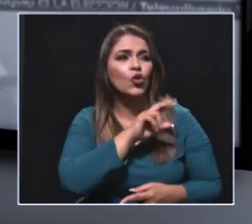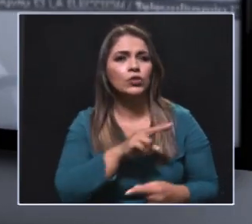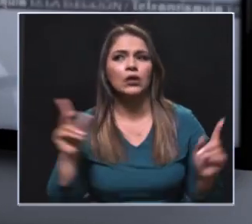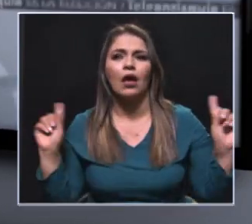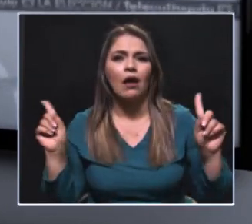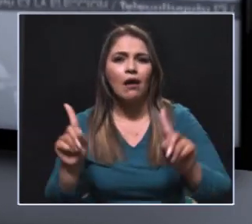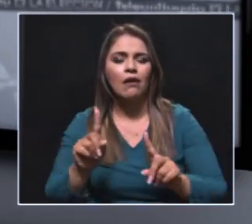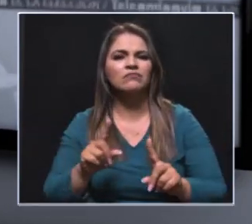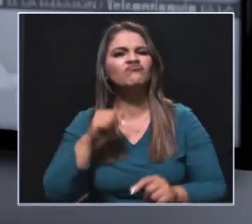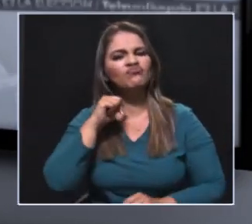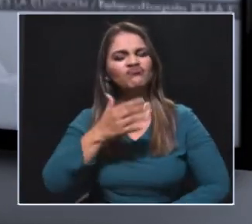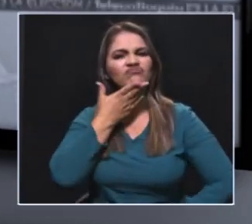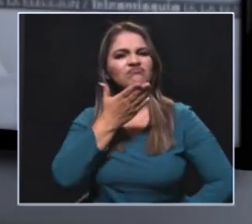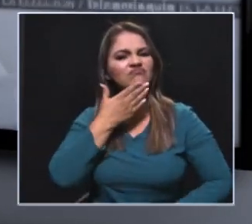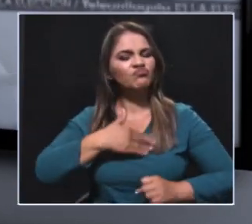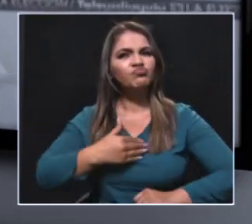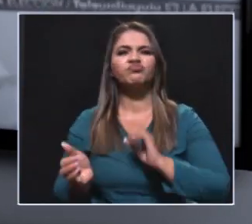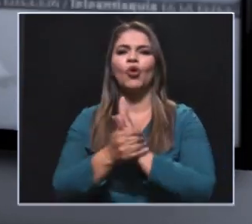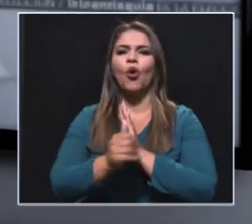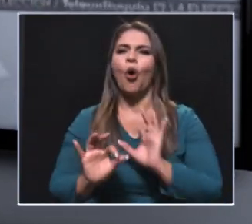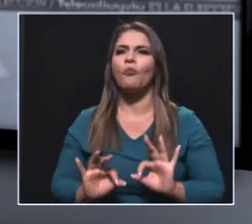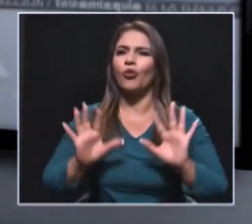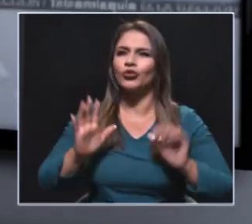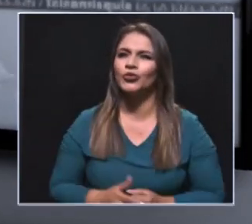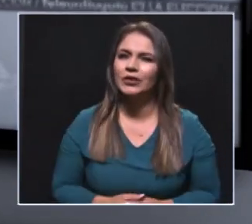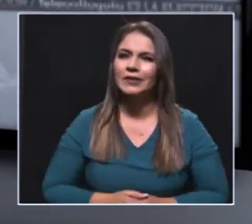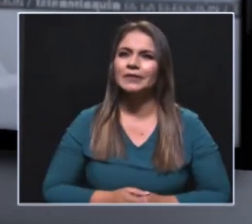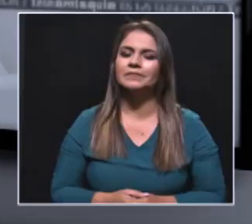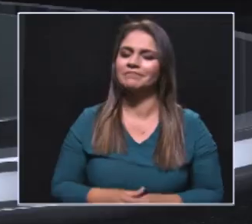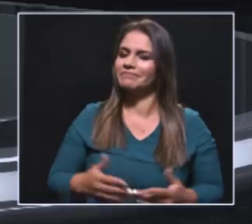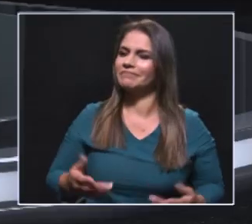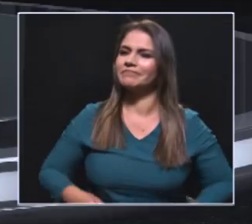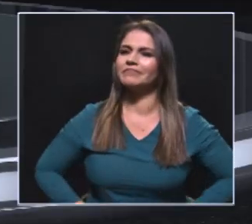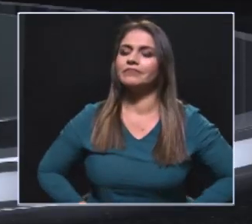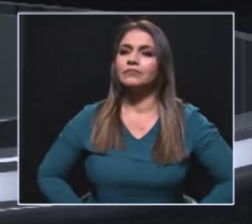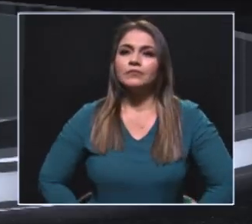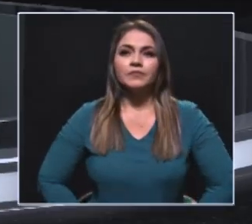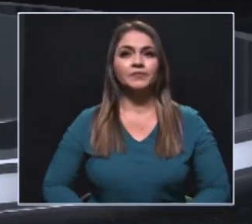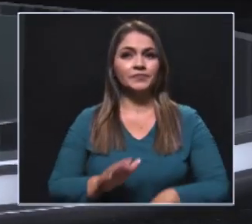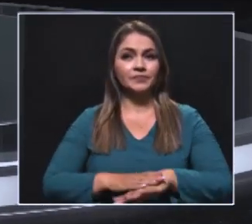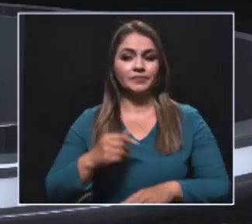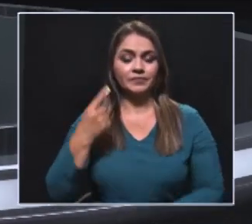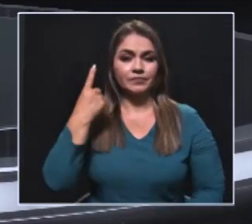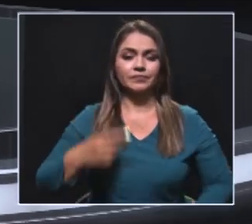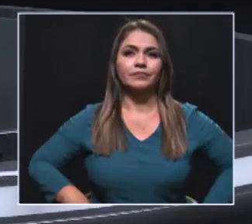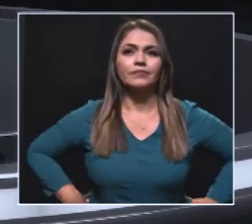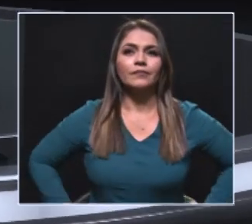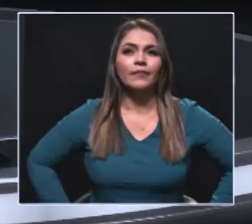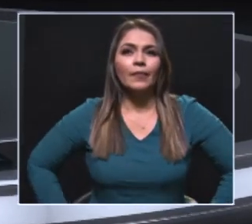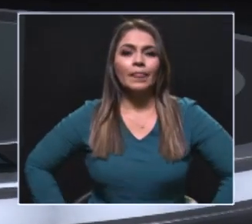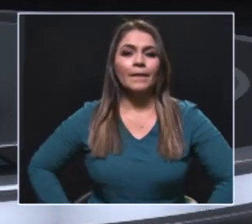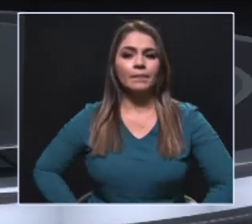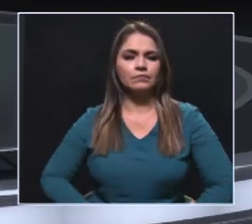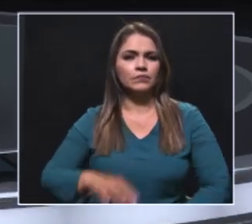mujeres tienen con qué de sobra, necesitan esa oportunidad y acompañar la formación para que estén presentes. Lo primero fue Juan Carlos que creyeran,